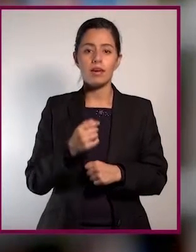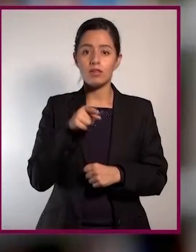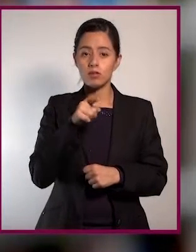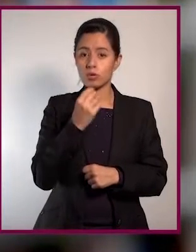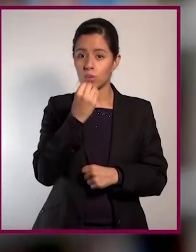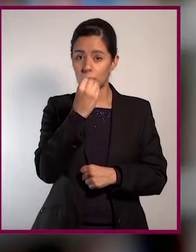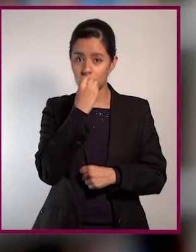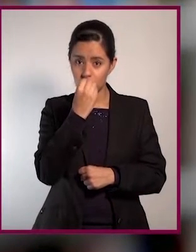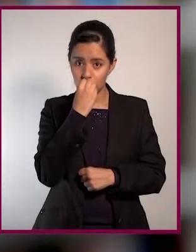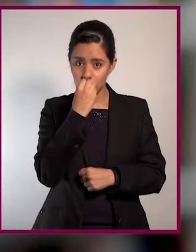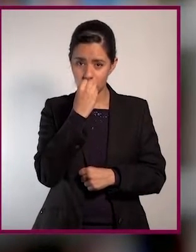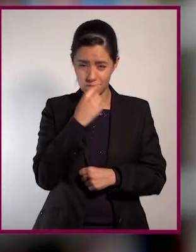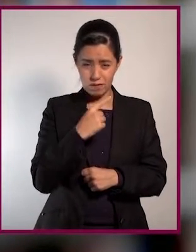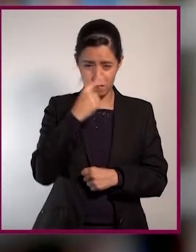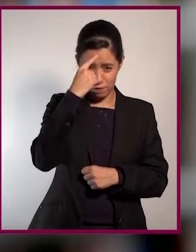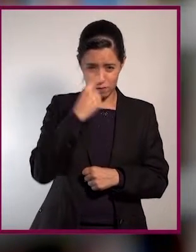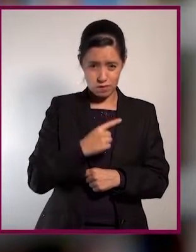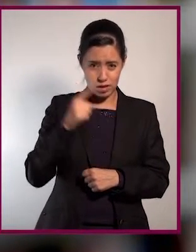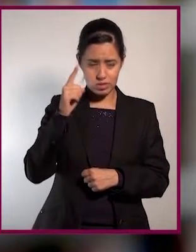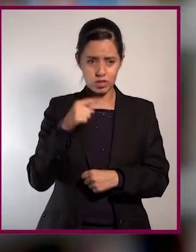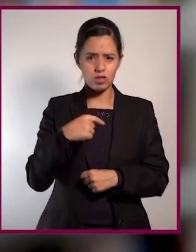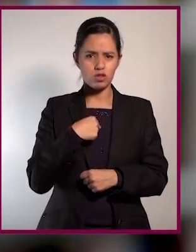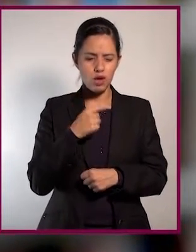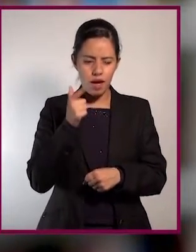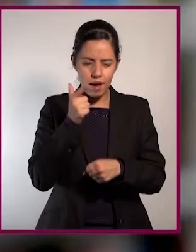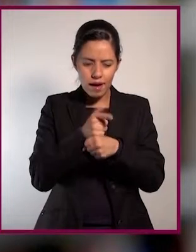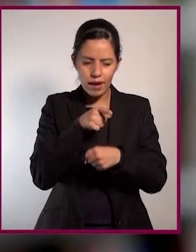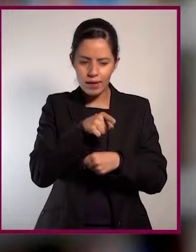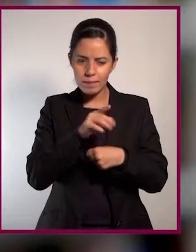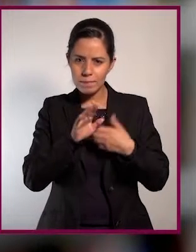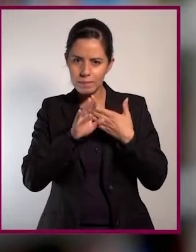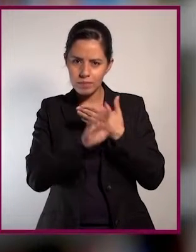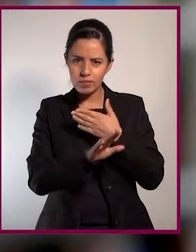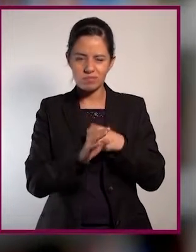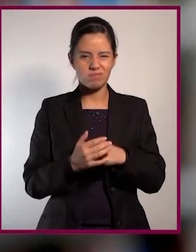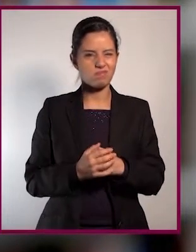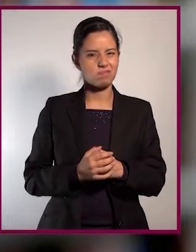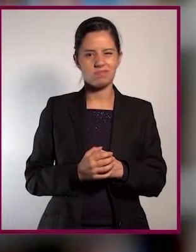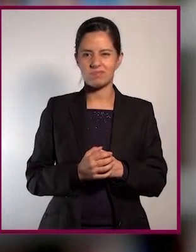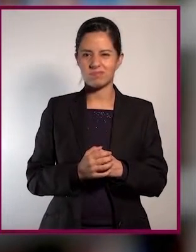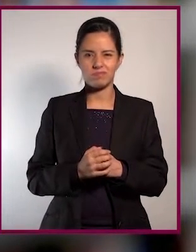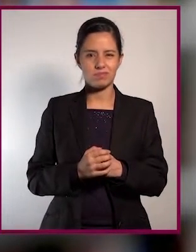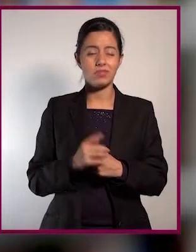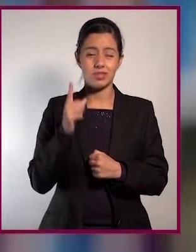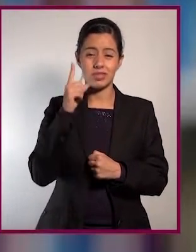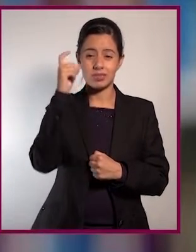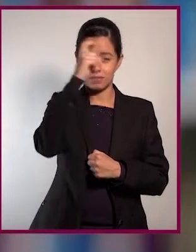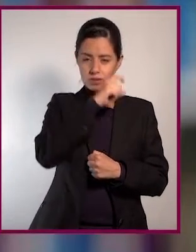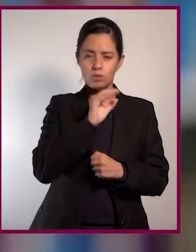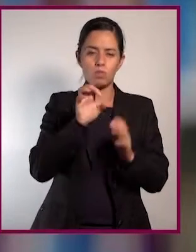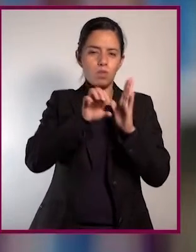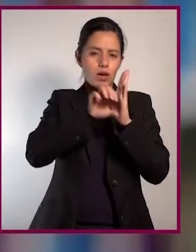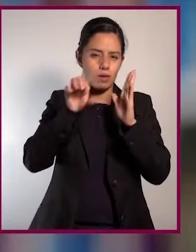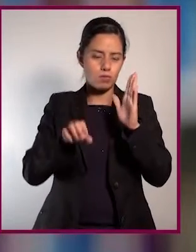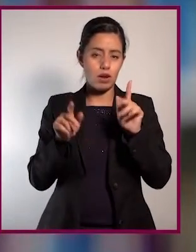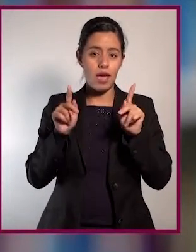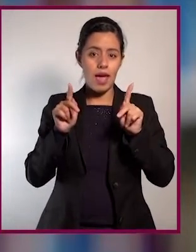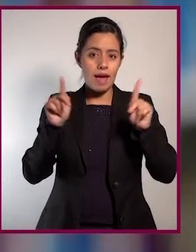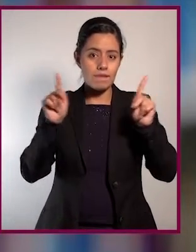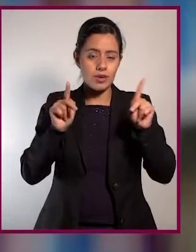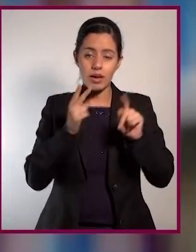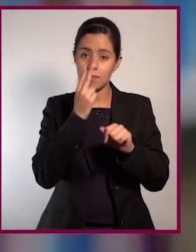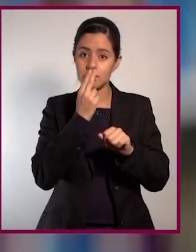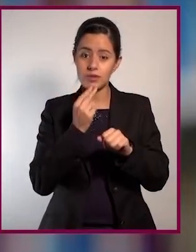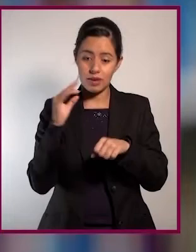Con los alimentos no es tan fácil identificar el origen de la alergia como con el piquete del insecto. Cuando una abeja pica, hay